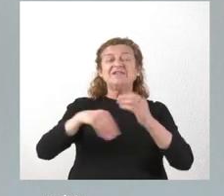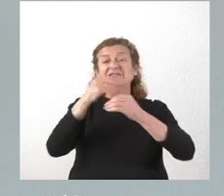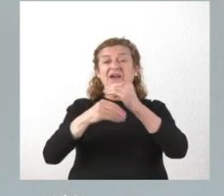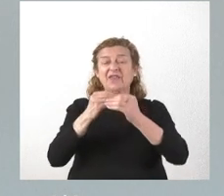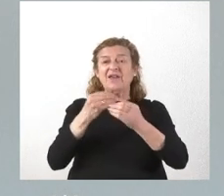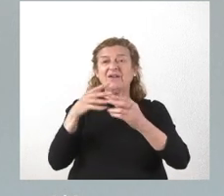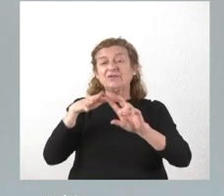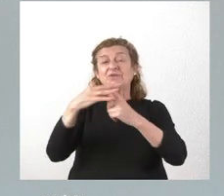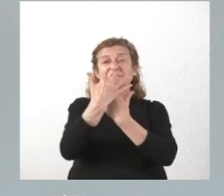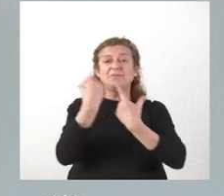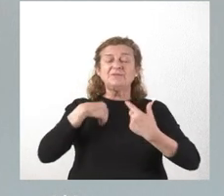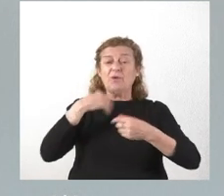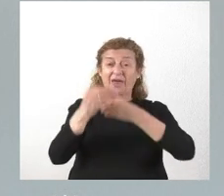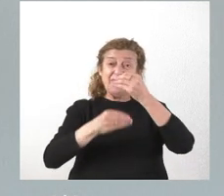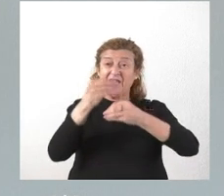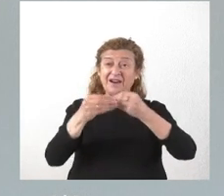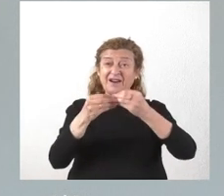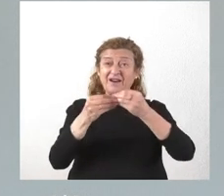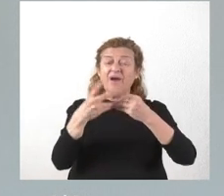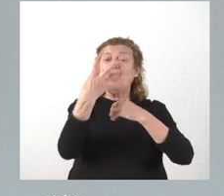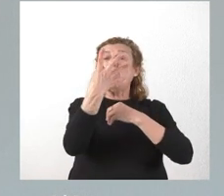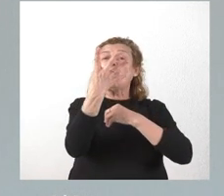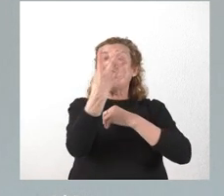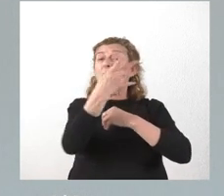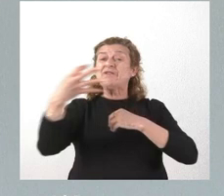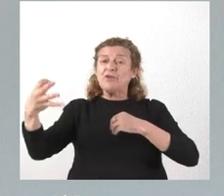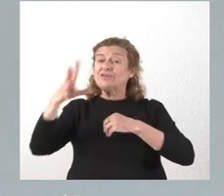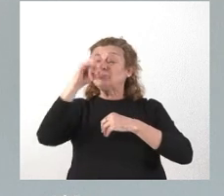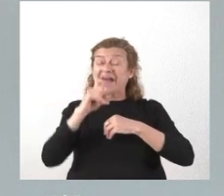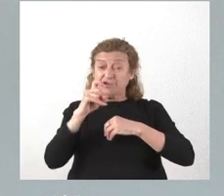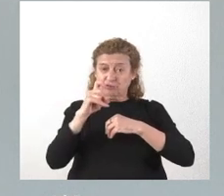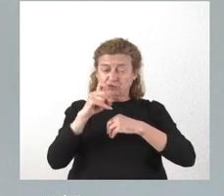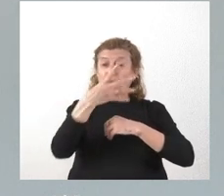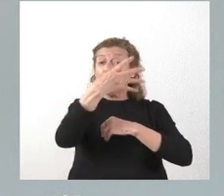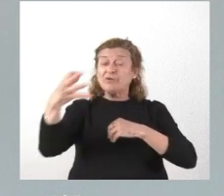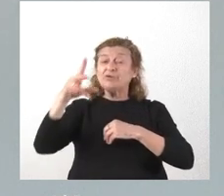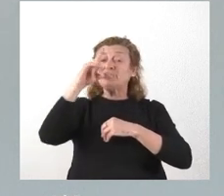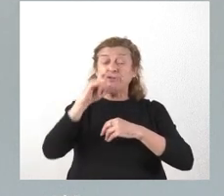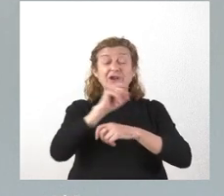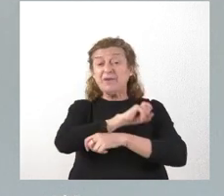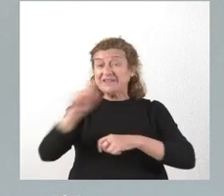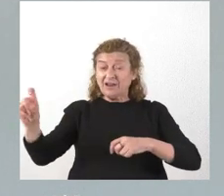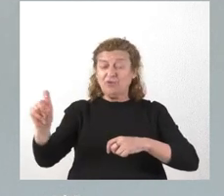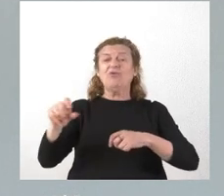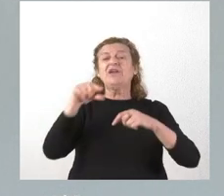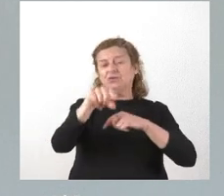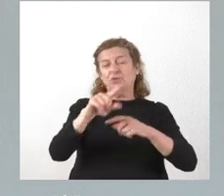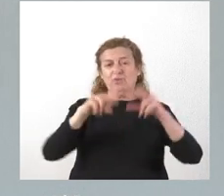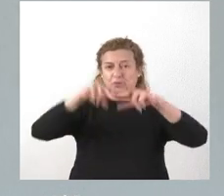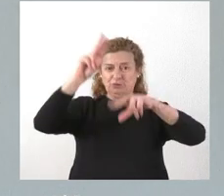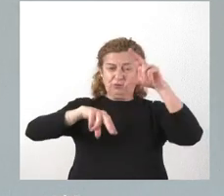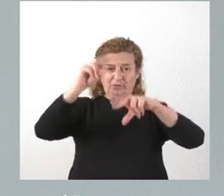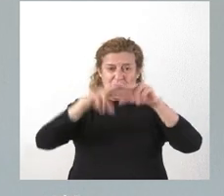en el contexto de la celebración de los 400 años, el 400 aniversario de su construcción.